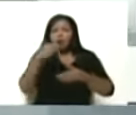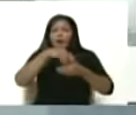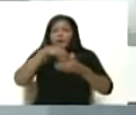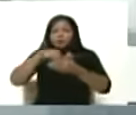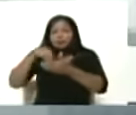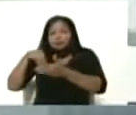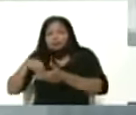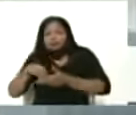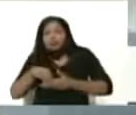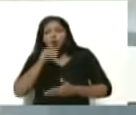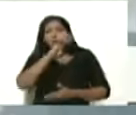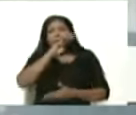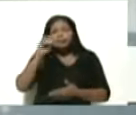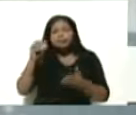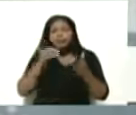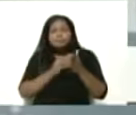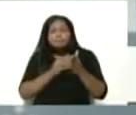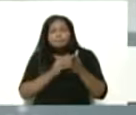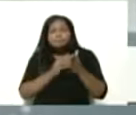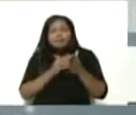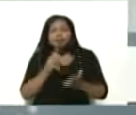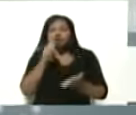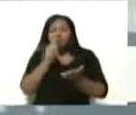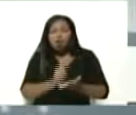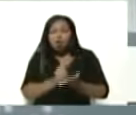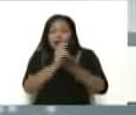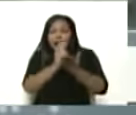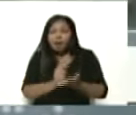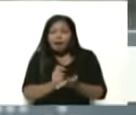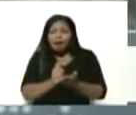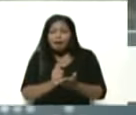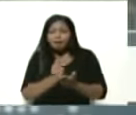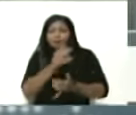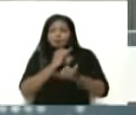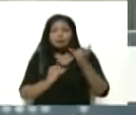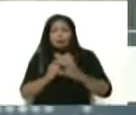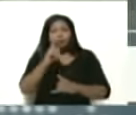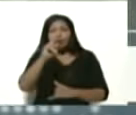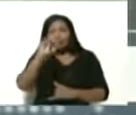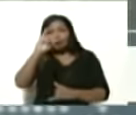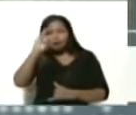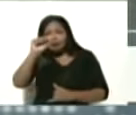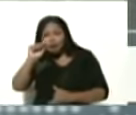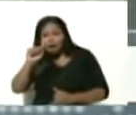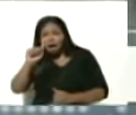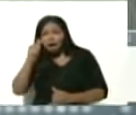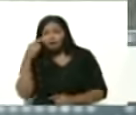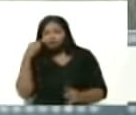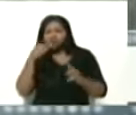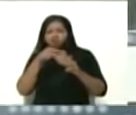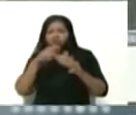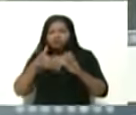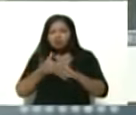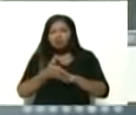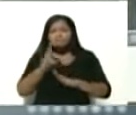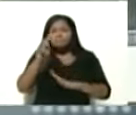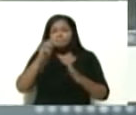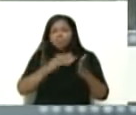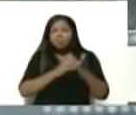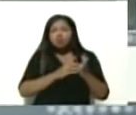40 mil toneladas métricas de nuestro producto final que lo recibimos a razón de unas 1900